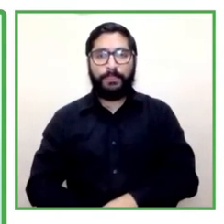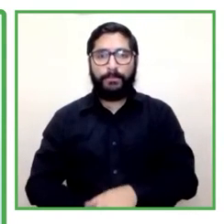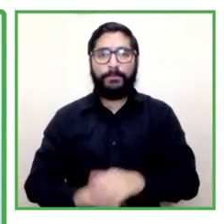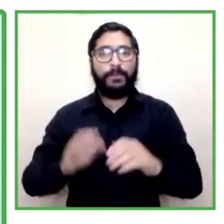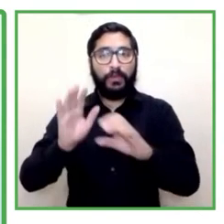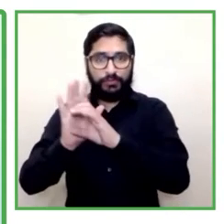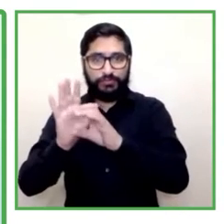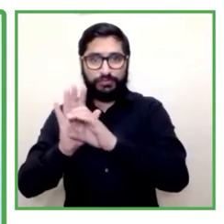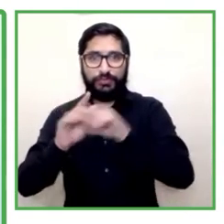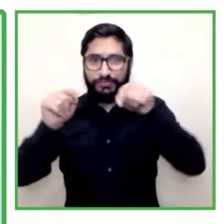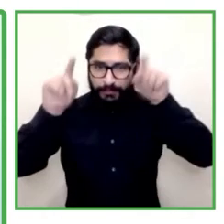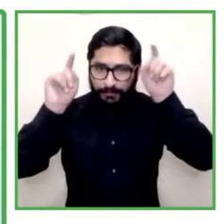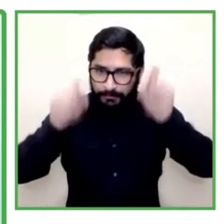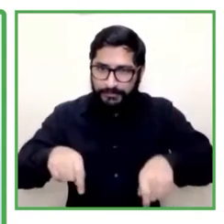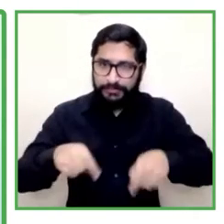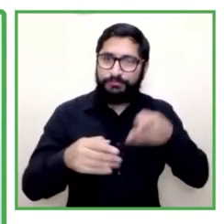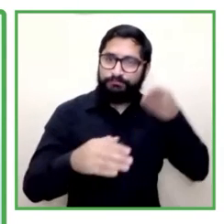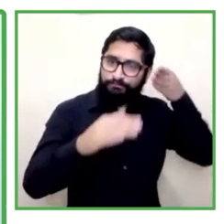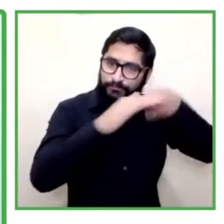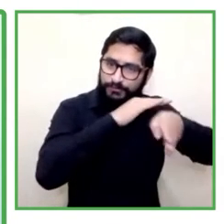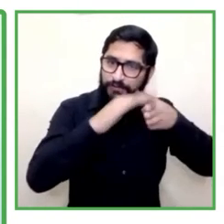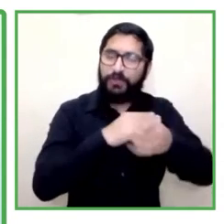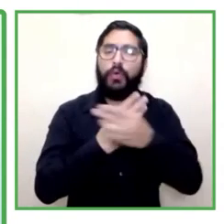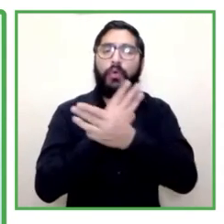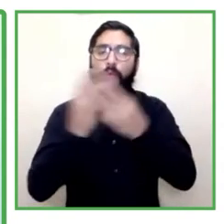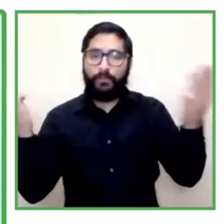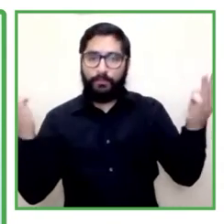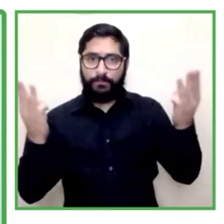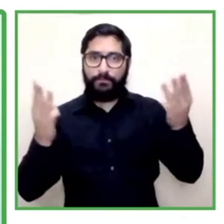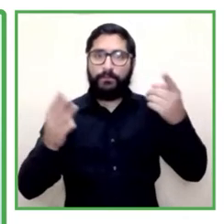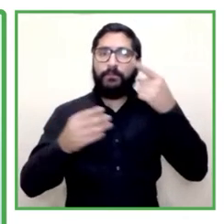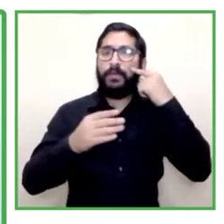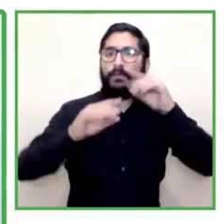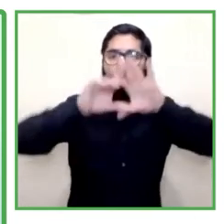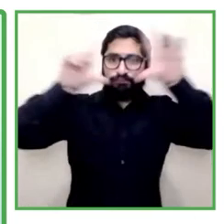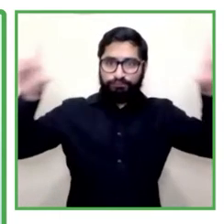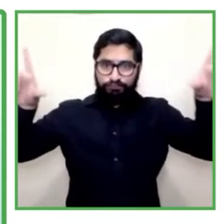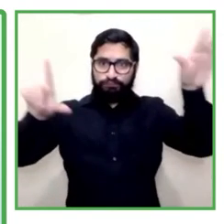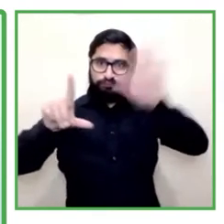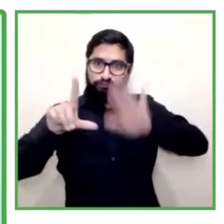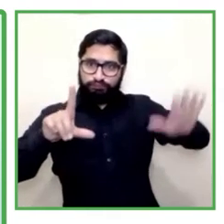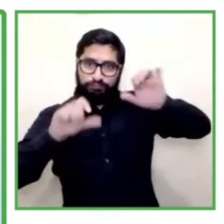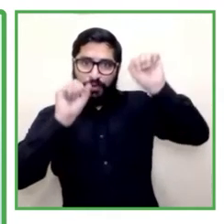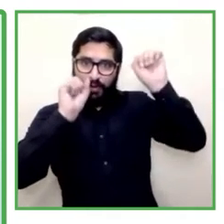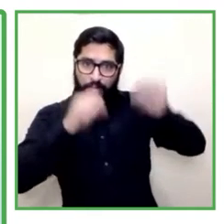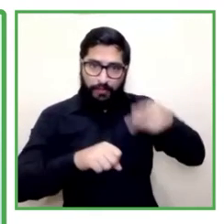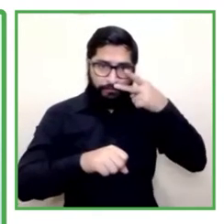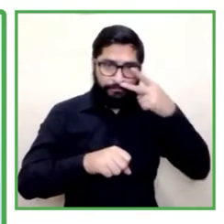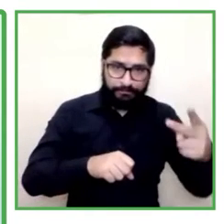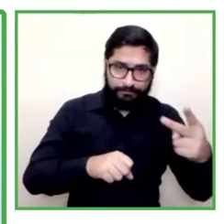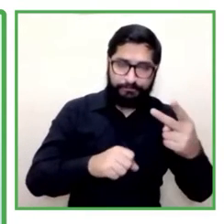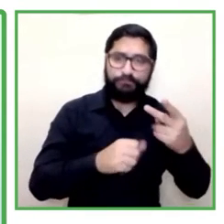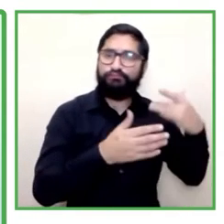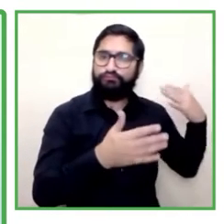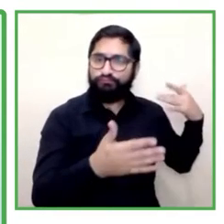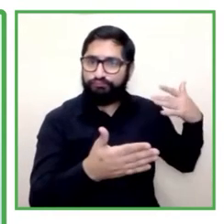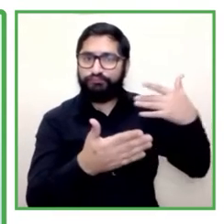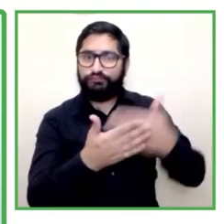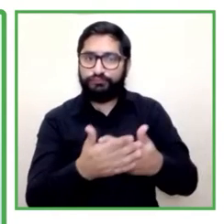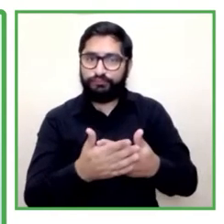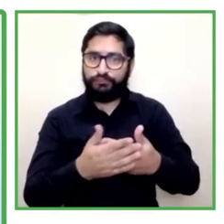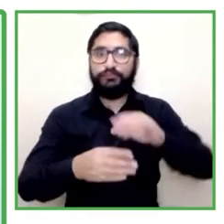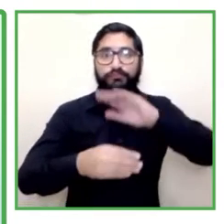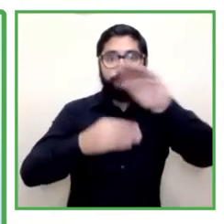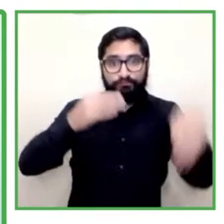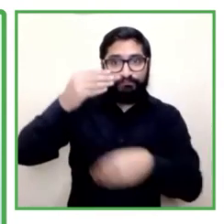como de contenido. También en este último año, hemos incorporado un trabajo psicoeducacional con las familias de nuestros participantes